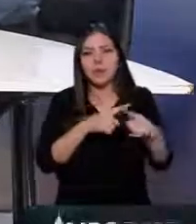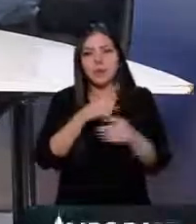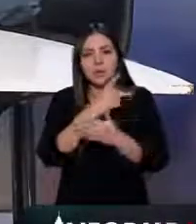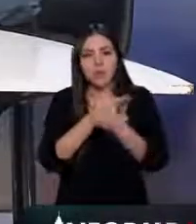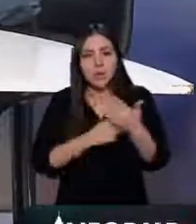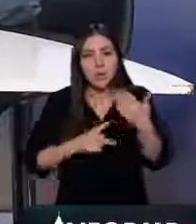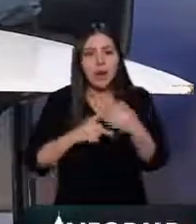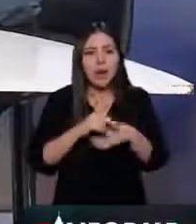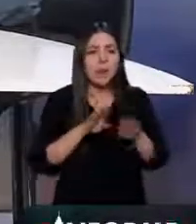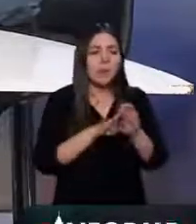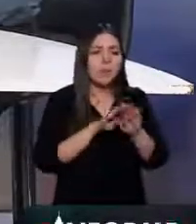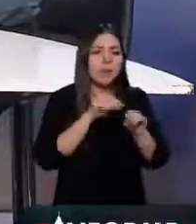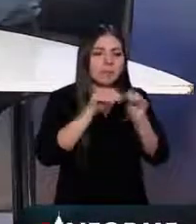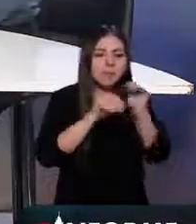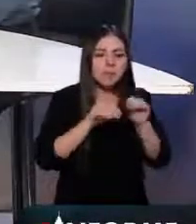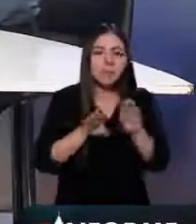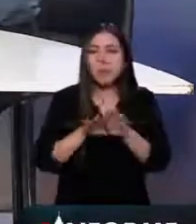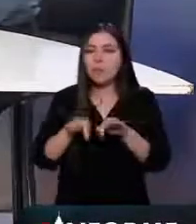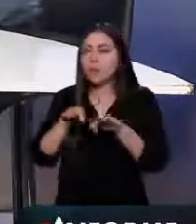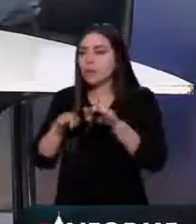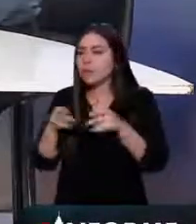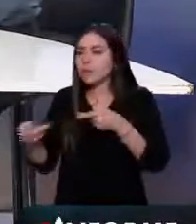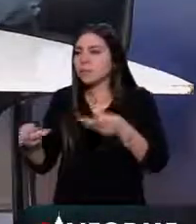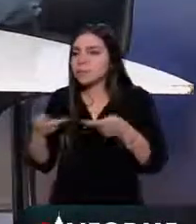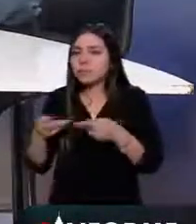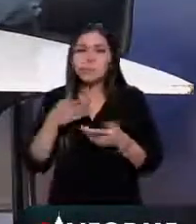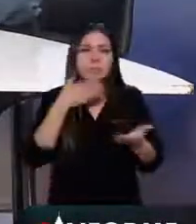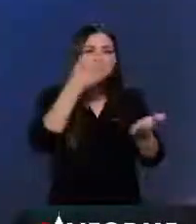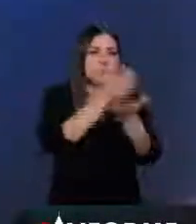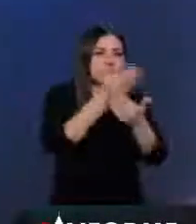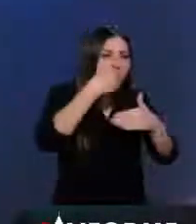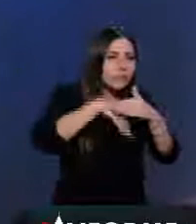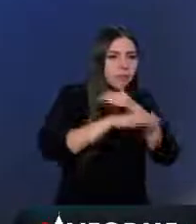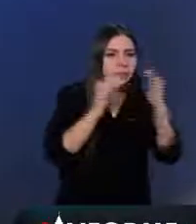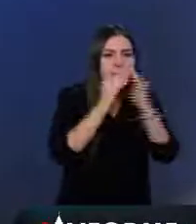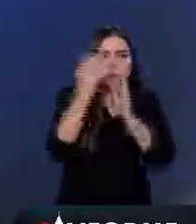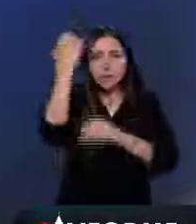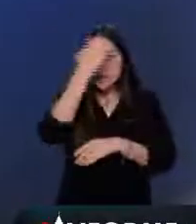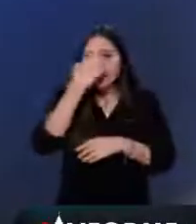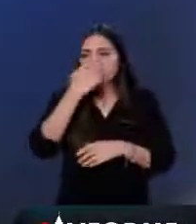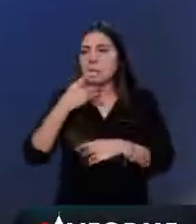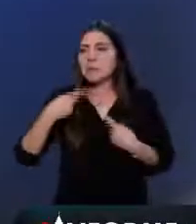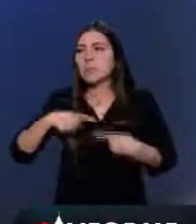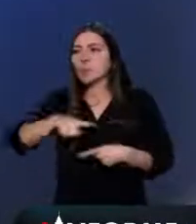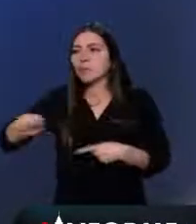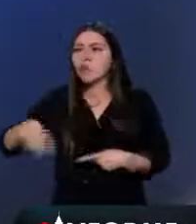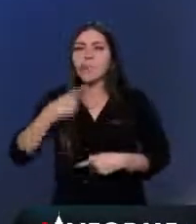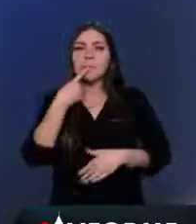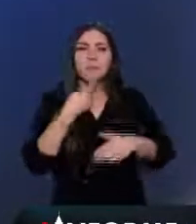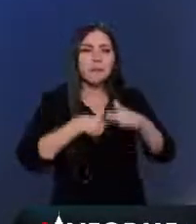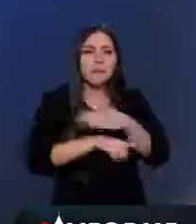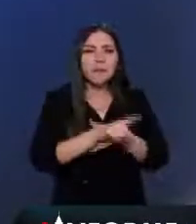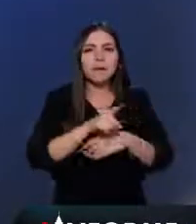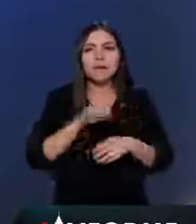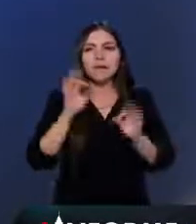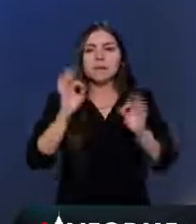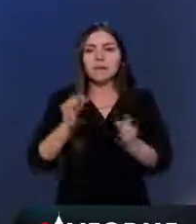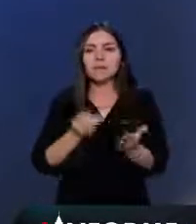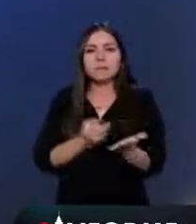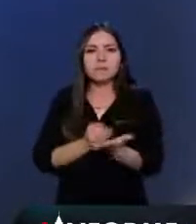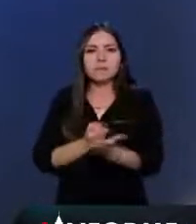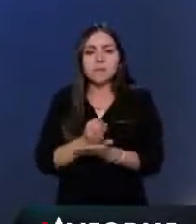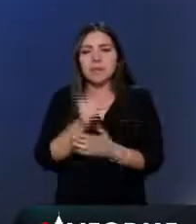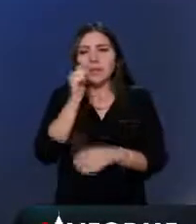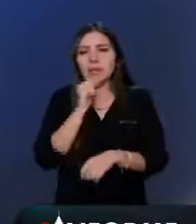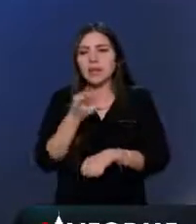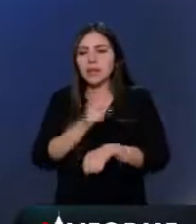coordinación, de operación, de cateos, de denuncia ciudadana, de una disposición sensible, inteligente, firme, disciplinada